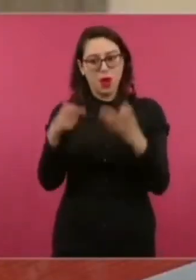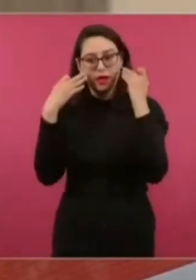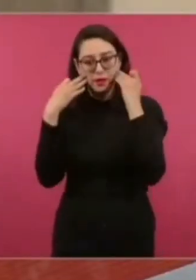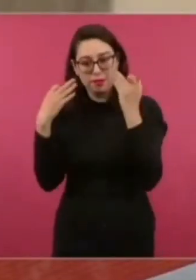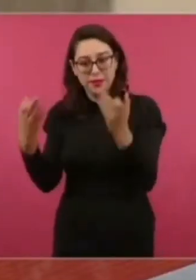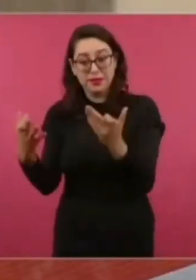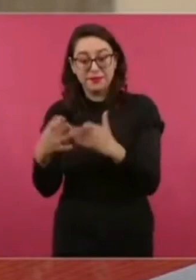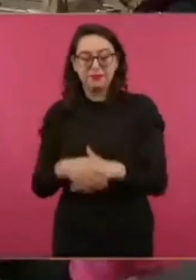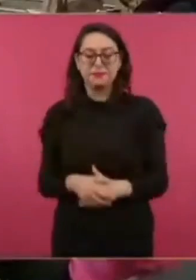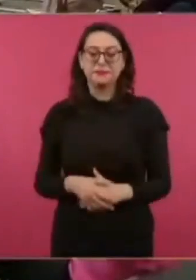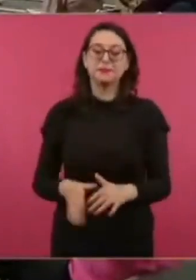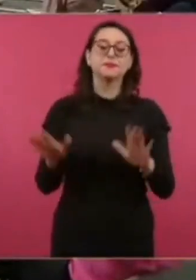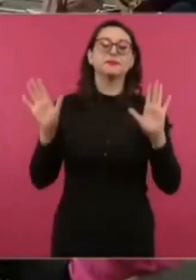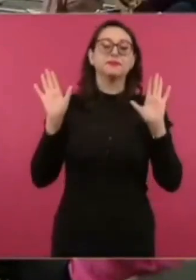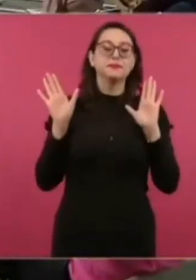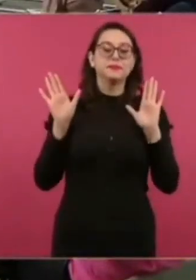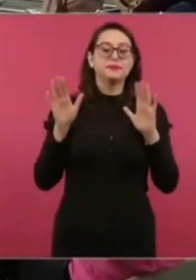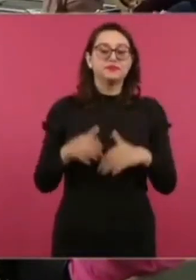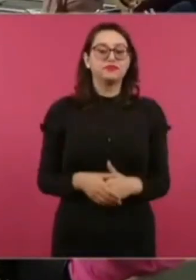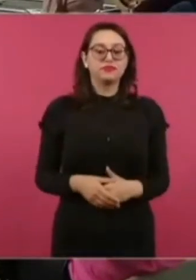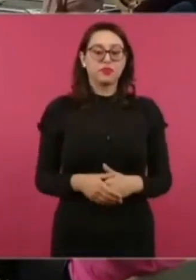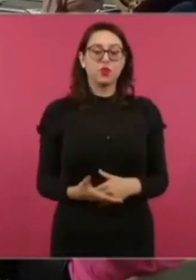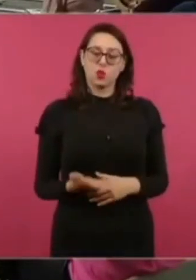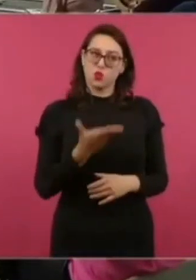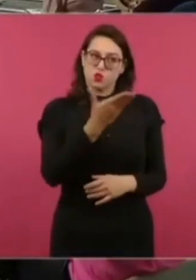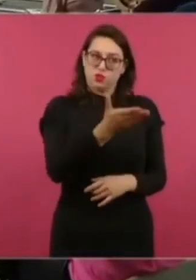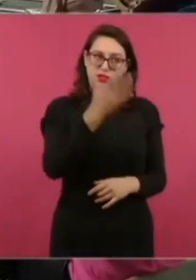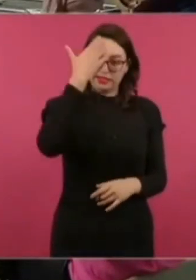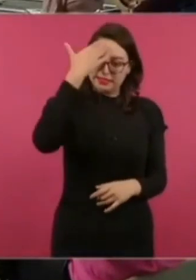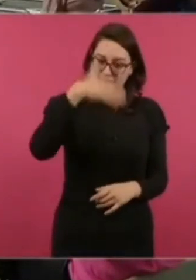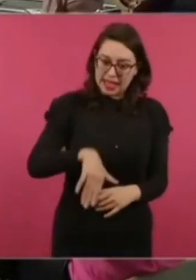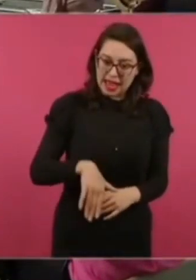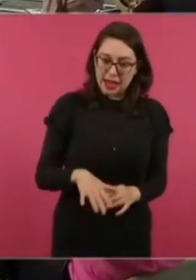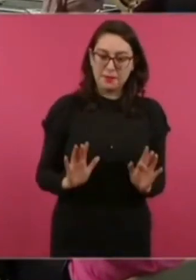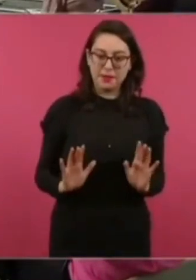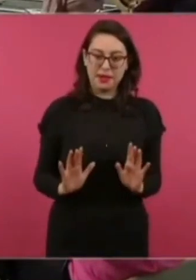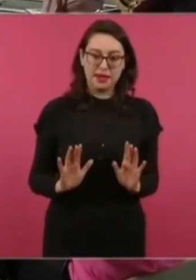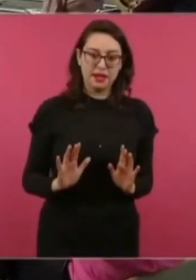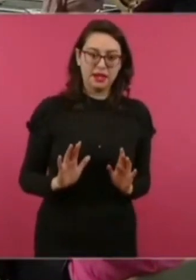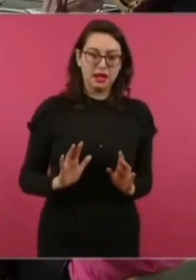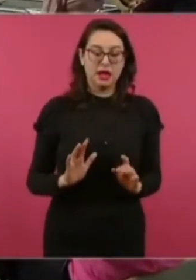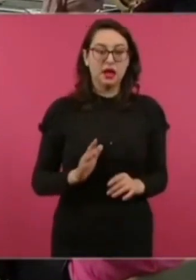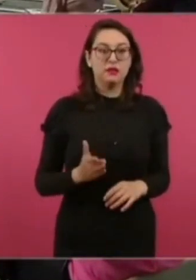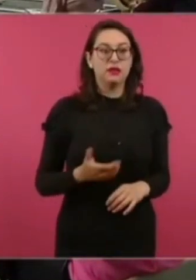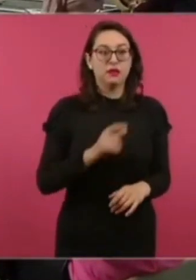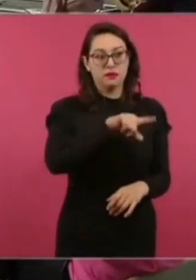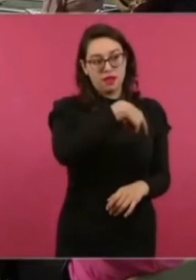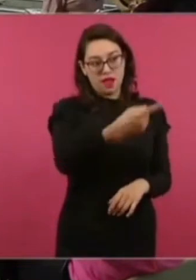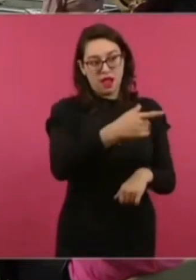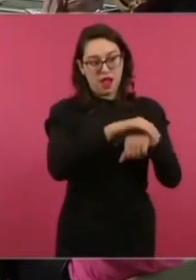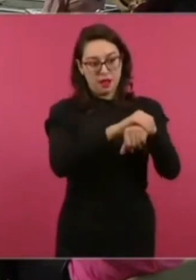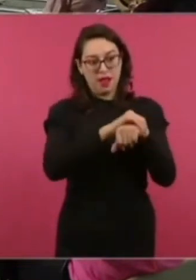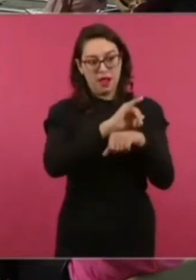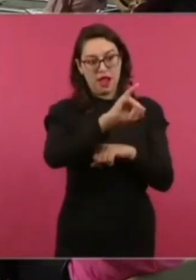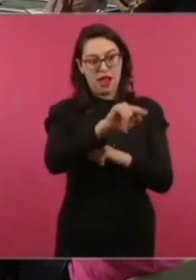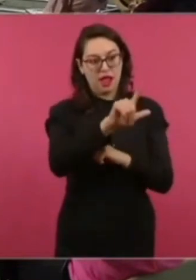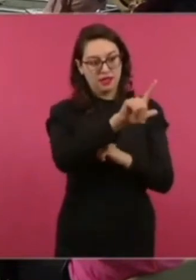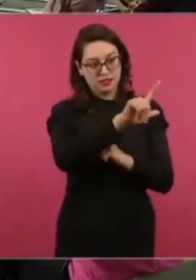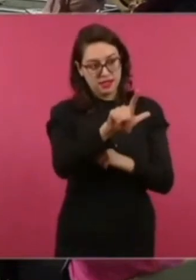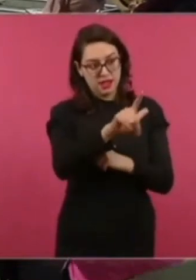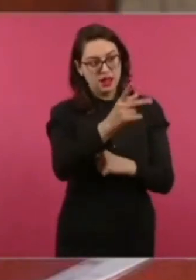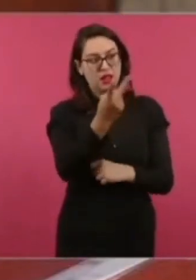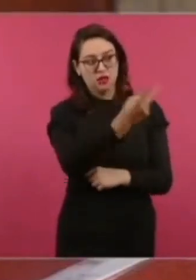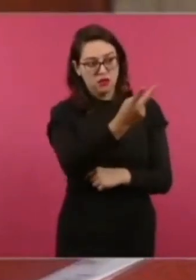En fin, ustedes, usted y nuestra amiga Jill siempre serán